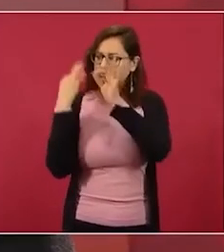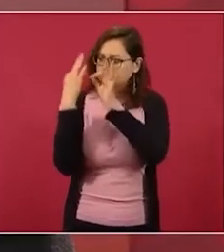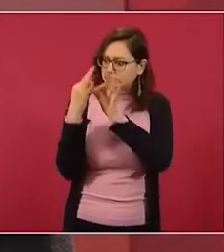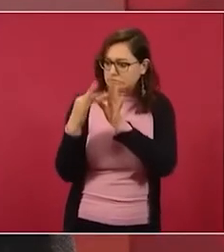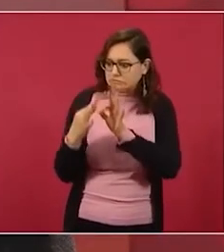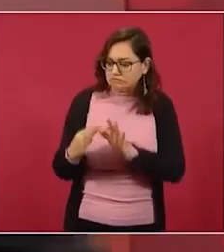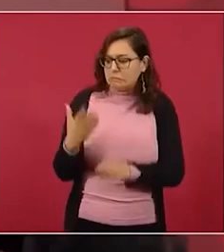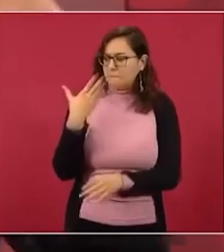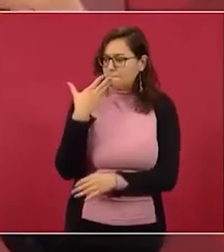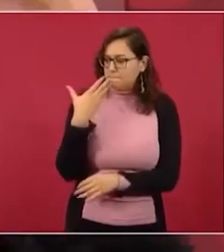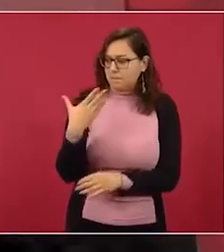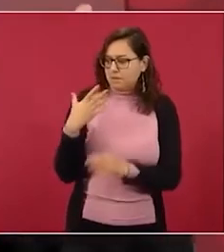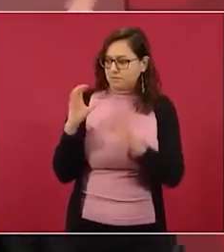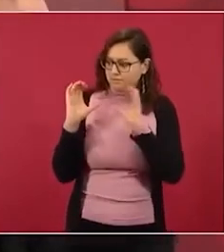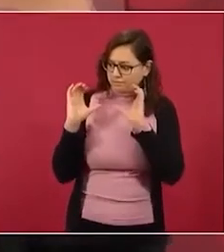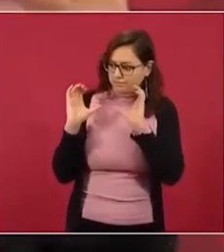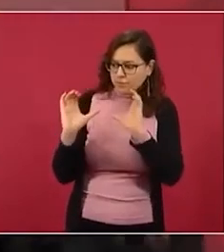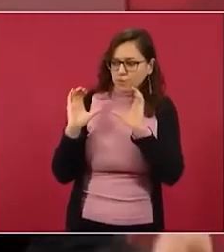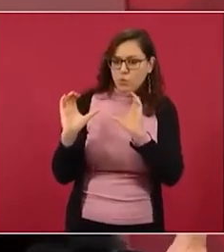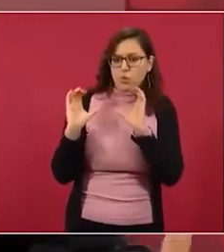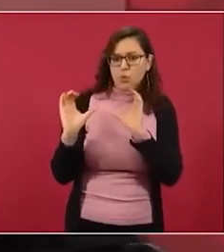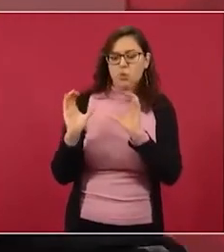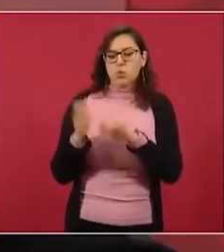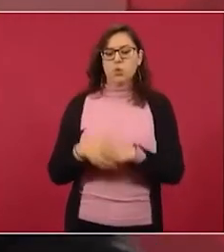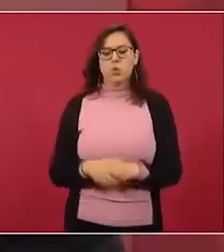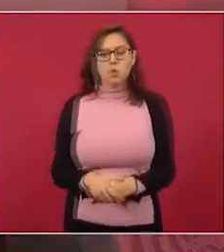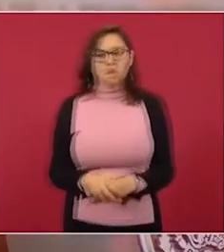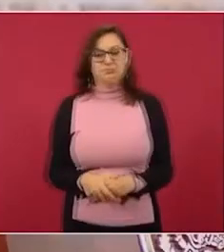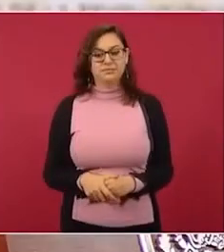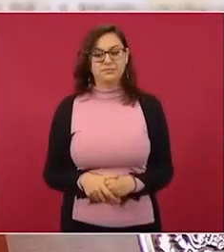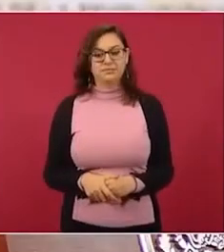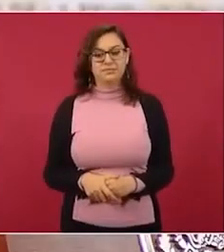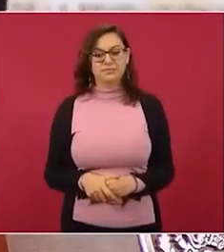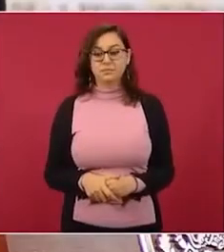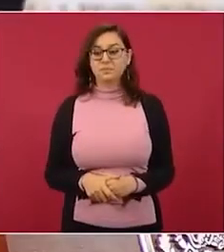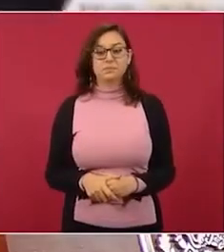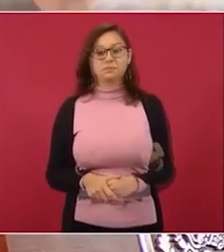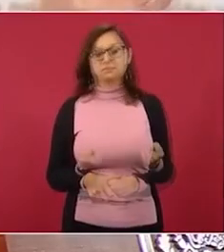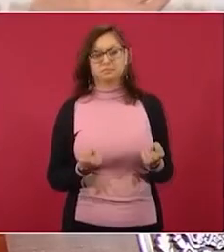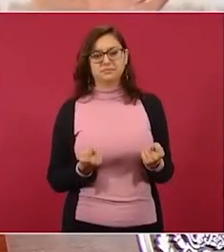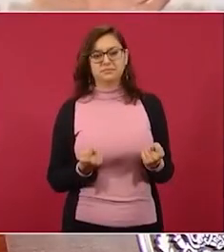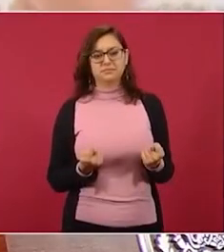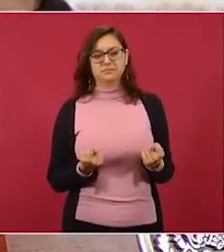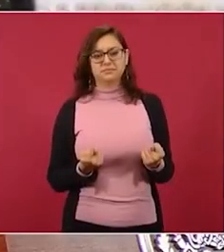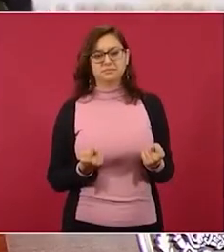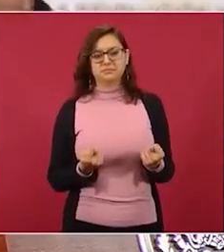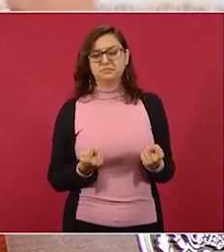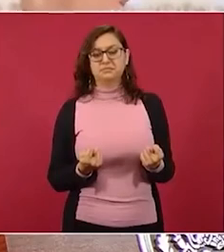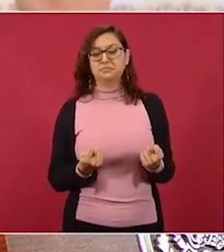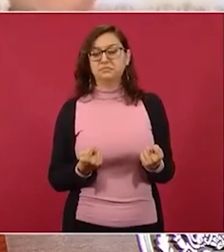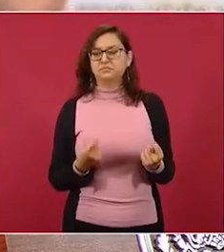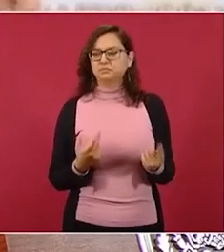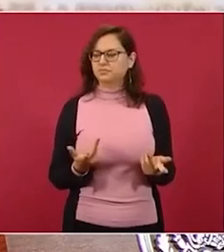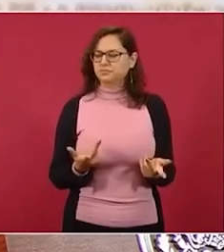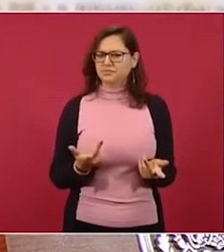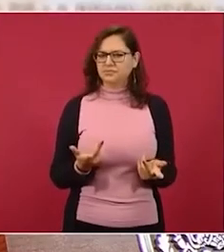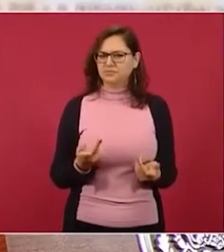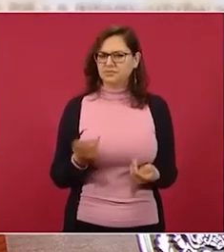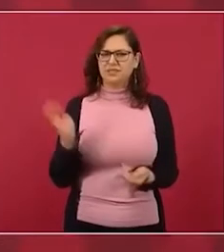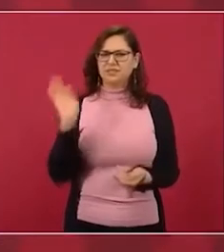porque la forma es fondo pero no no se dan cuenta